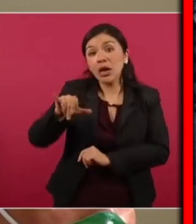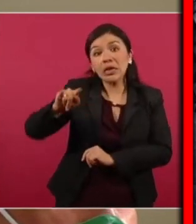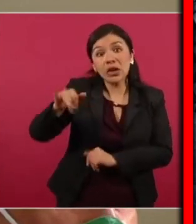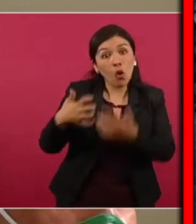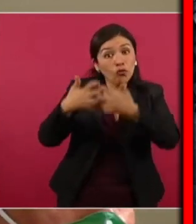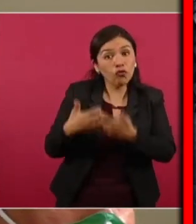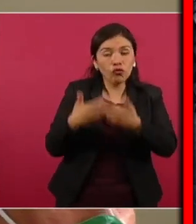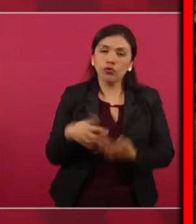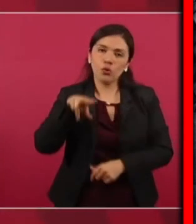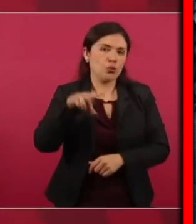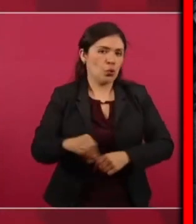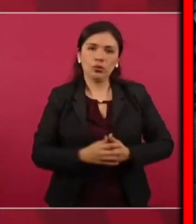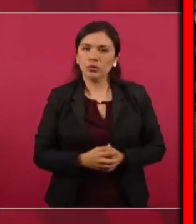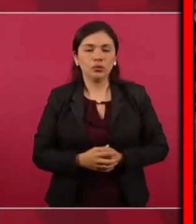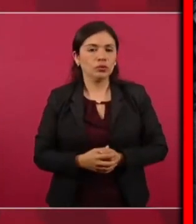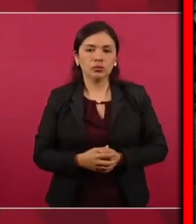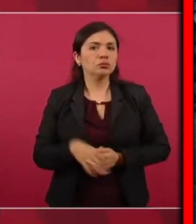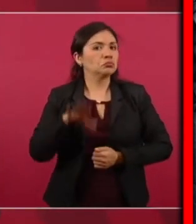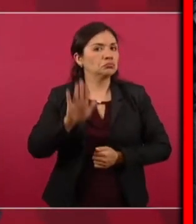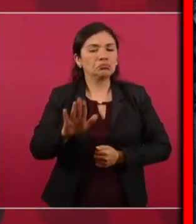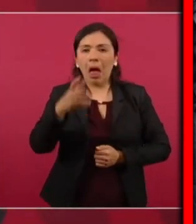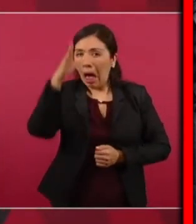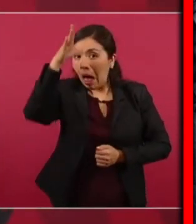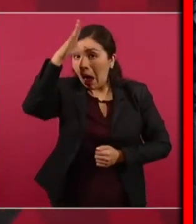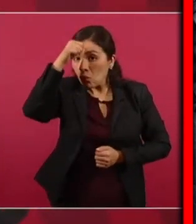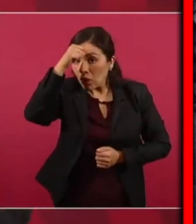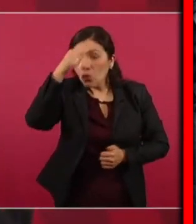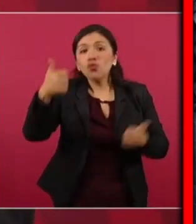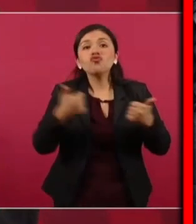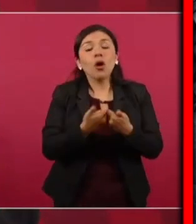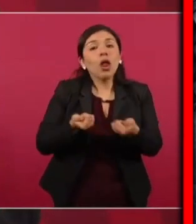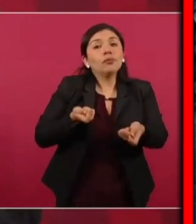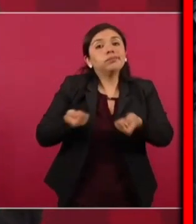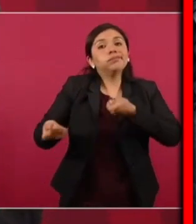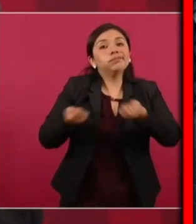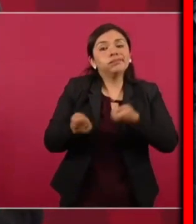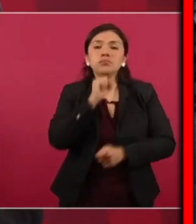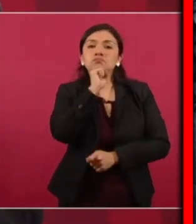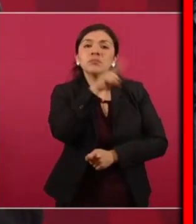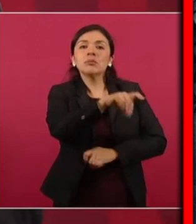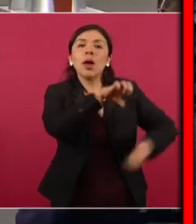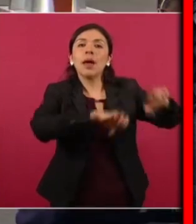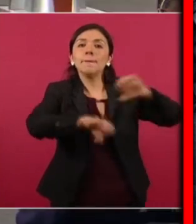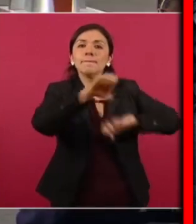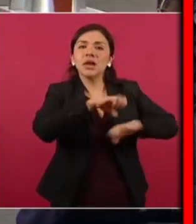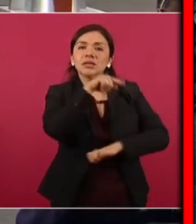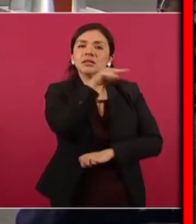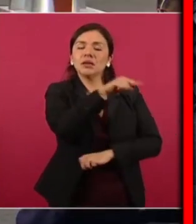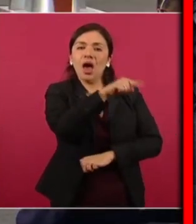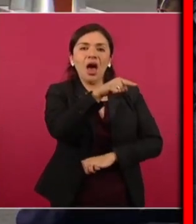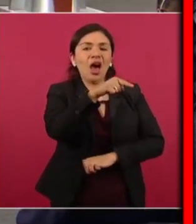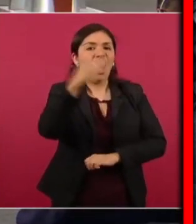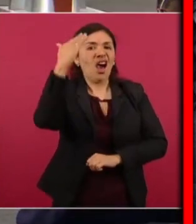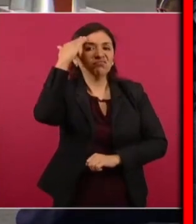todo va a estar dirigido por esta empresa de la